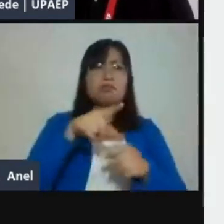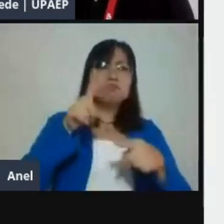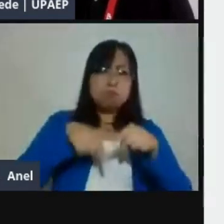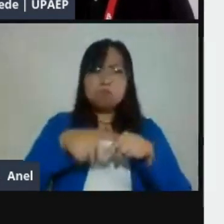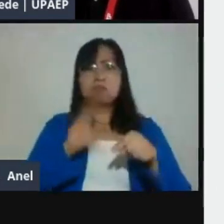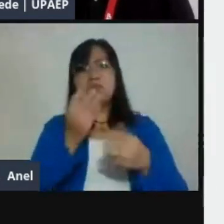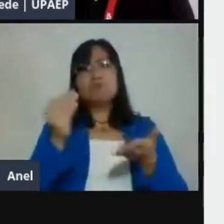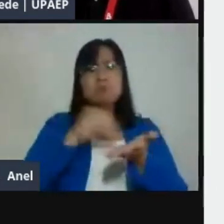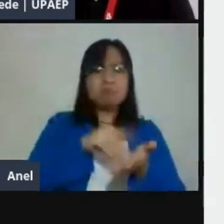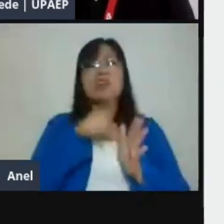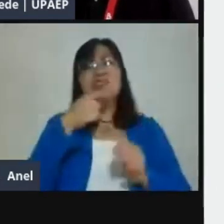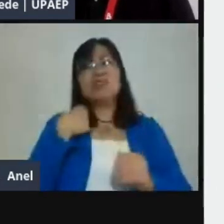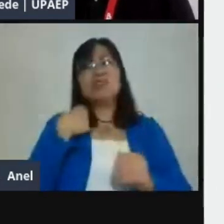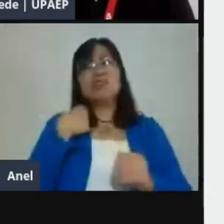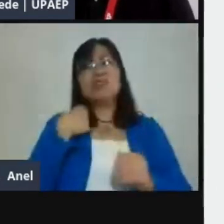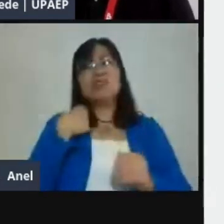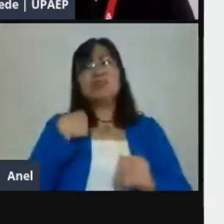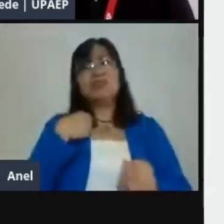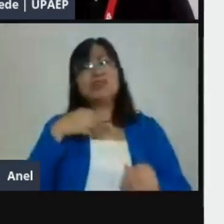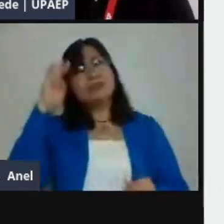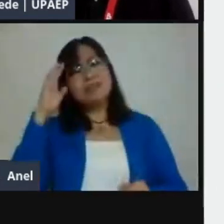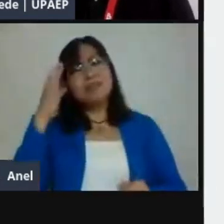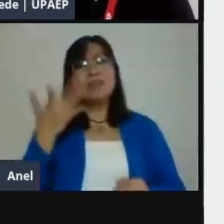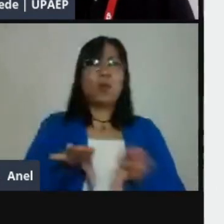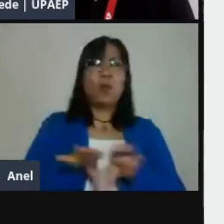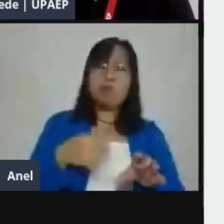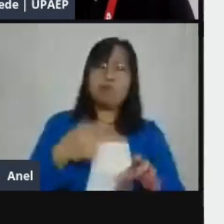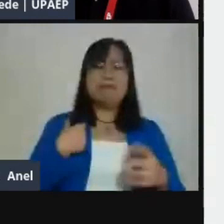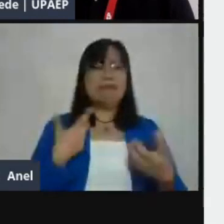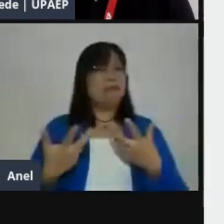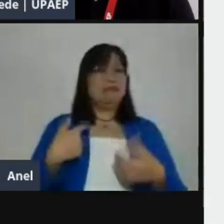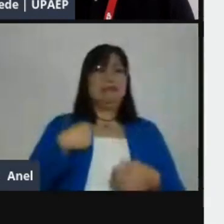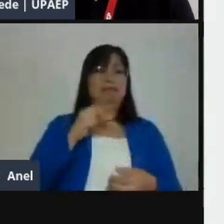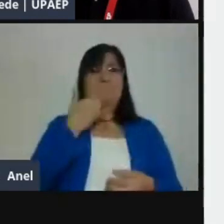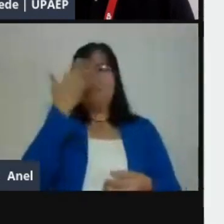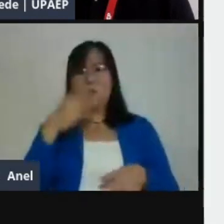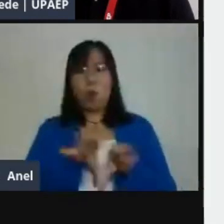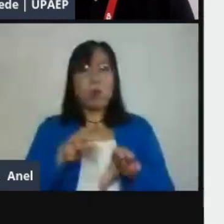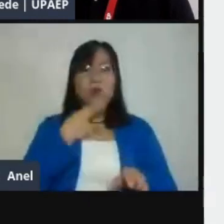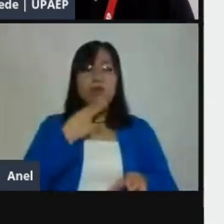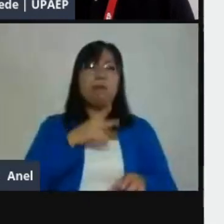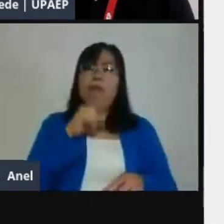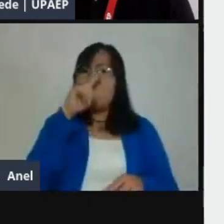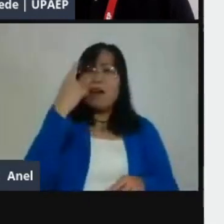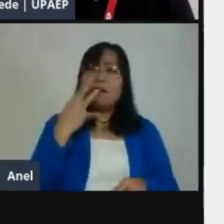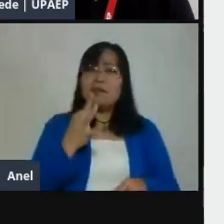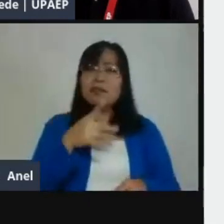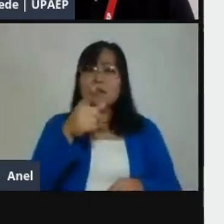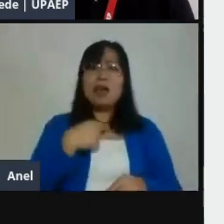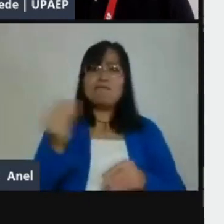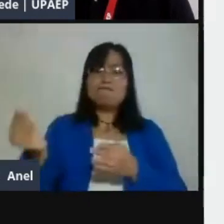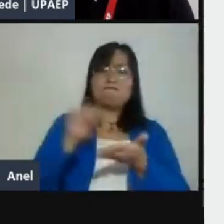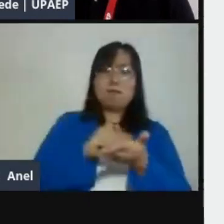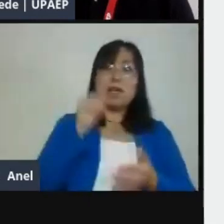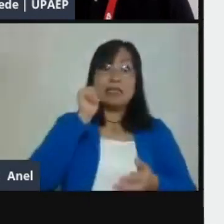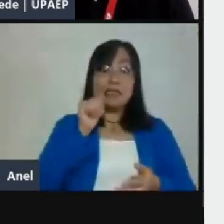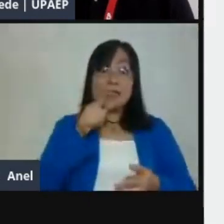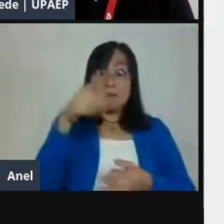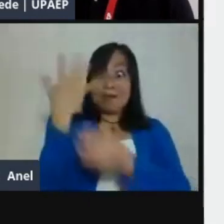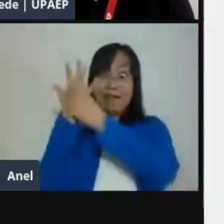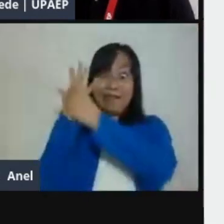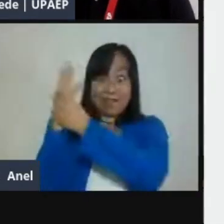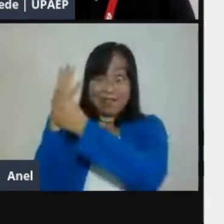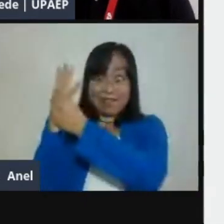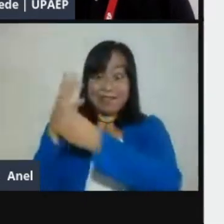Y ahora, ¿qué pongo? ¿Cómo lo hago? Del lado derecho, tú vas a tener este menú donde vas a poder